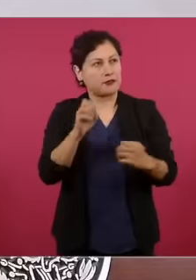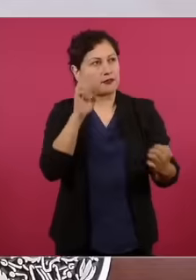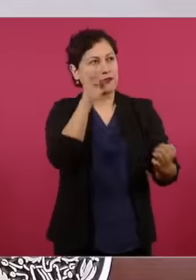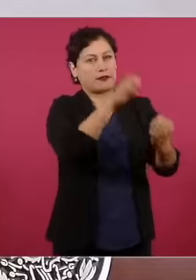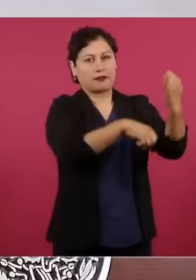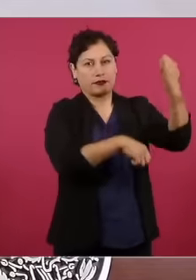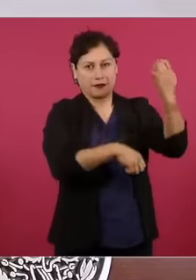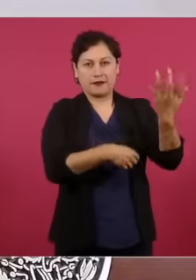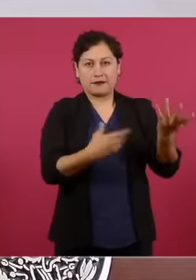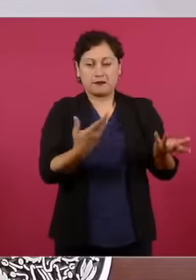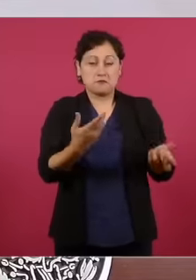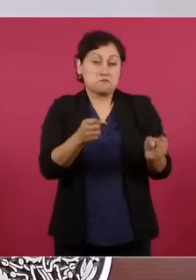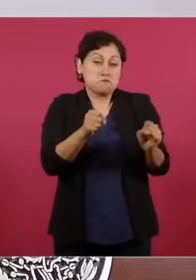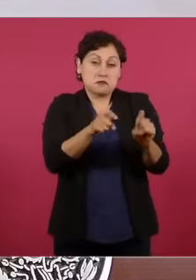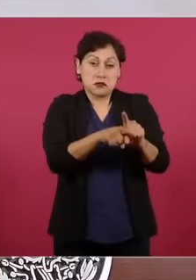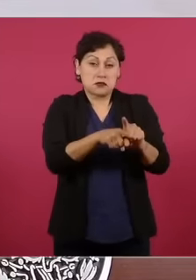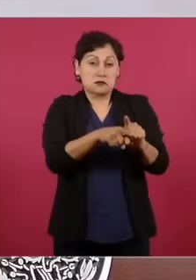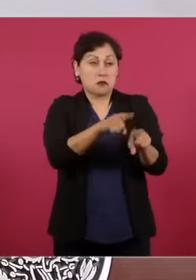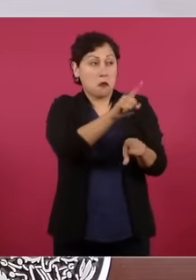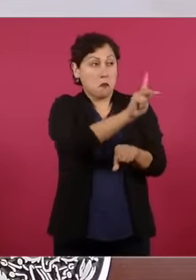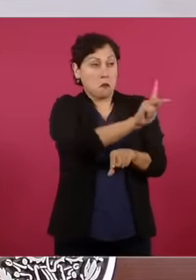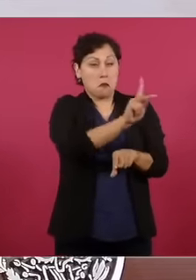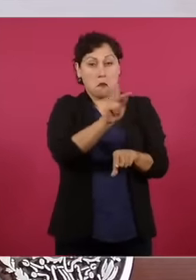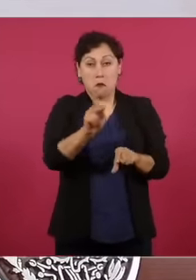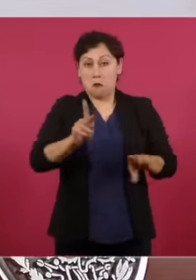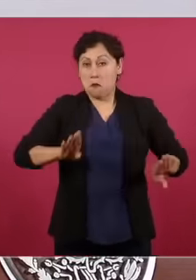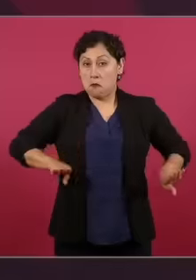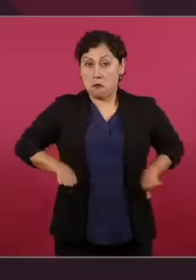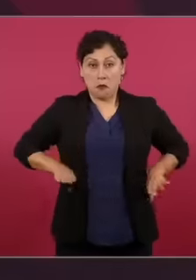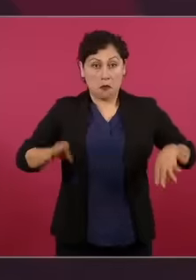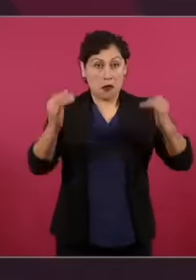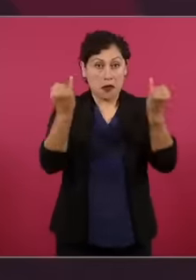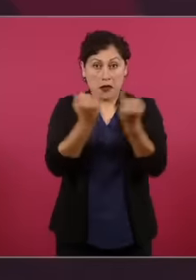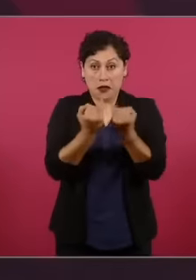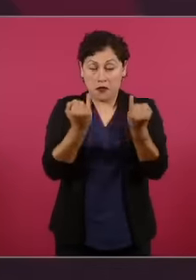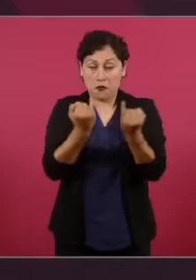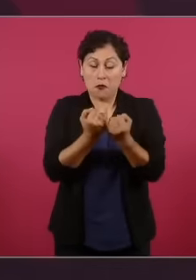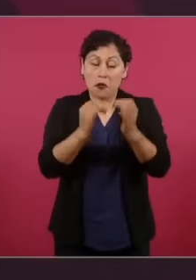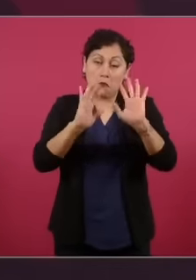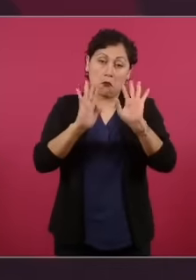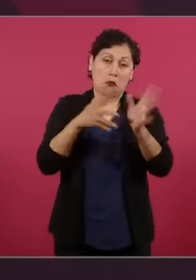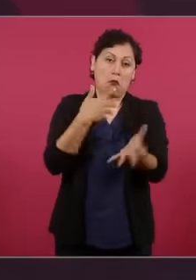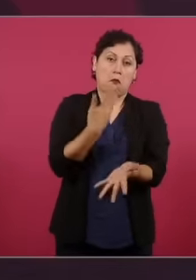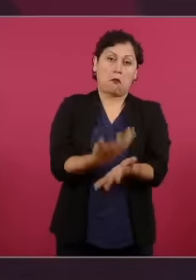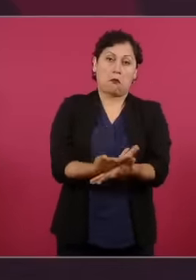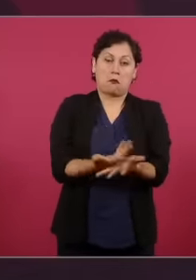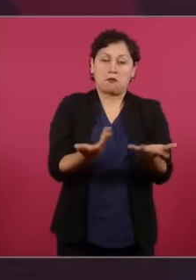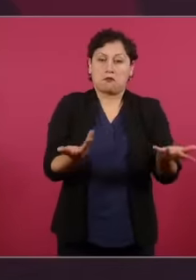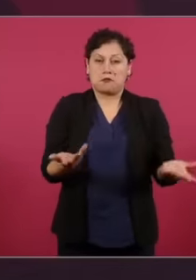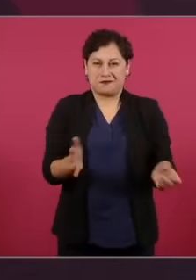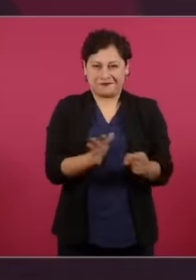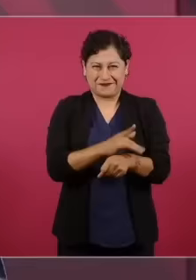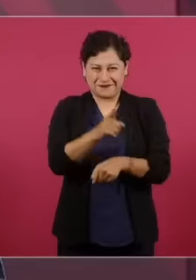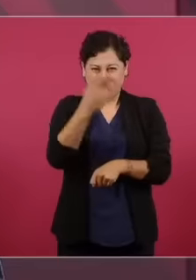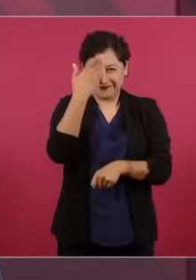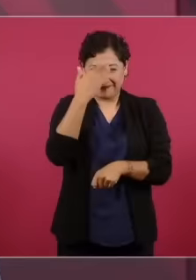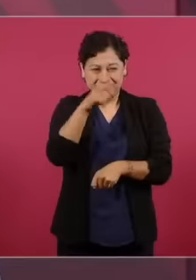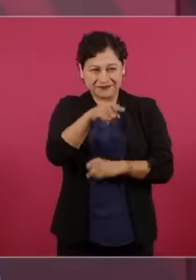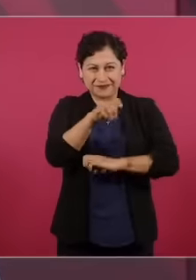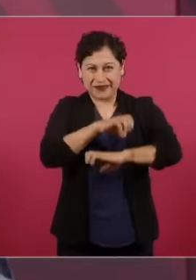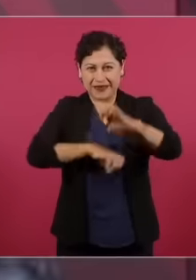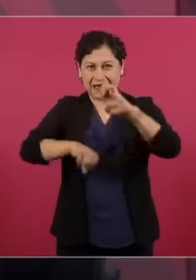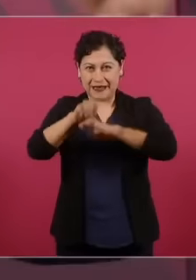y pues usaban esa encuesta hasta